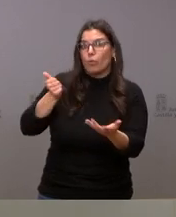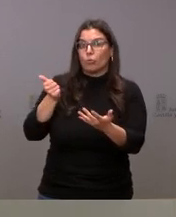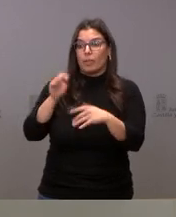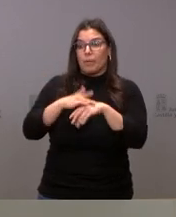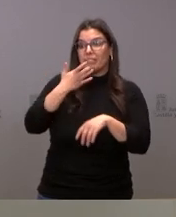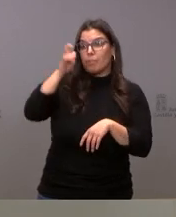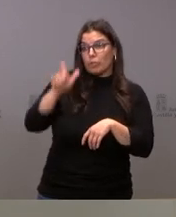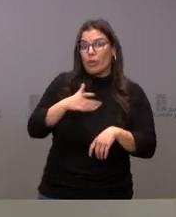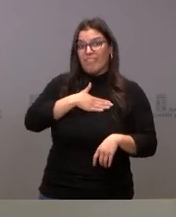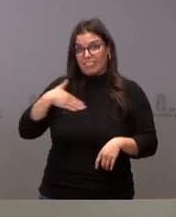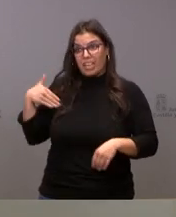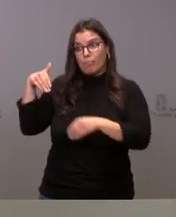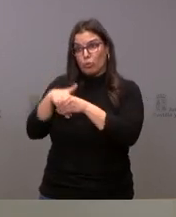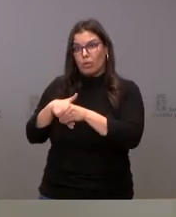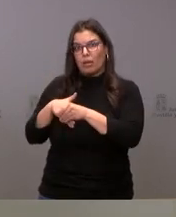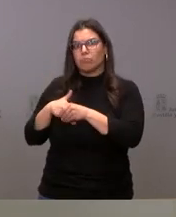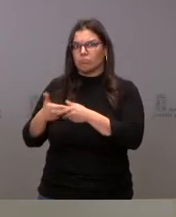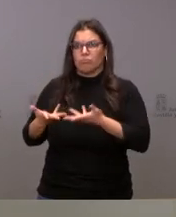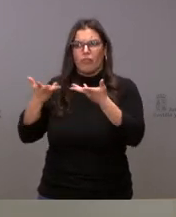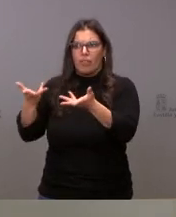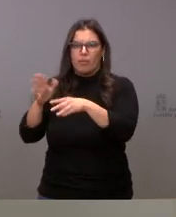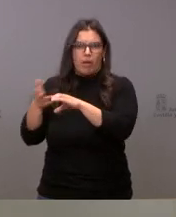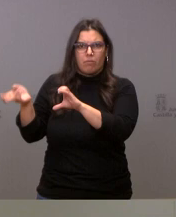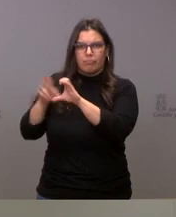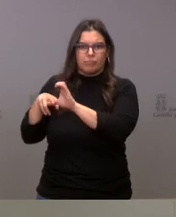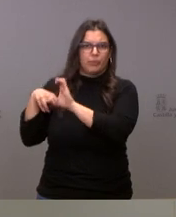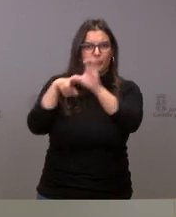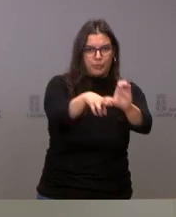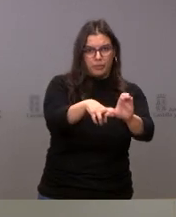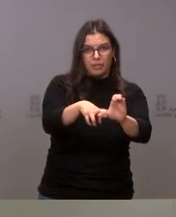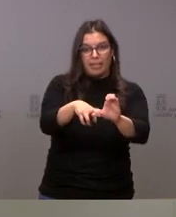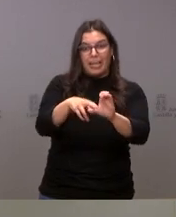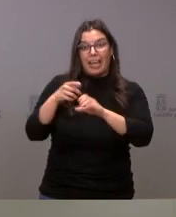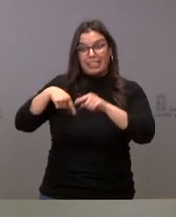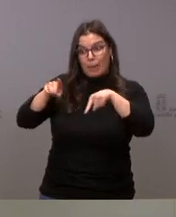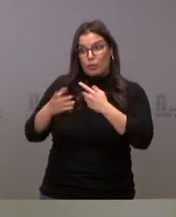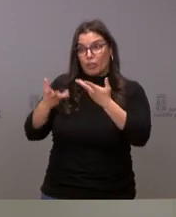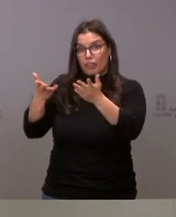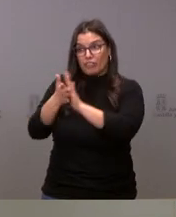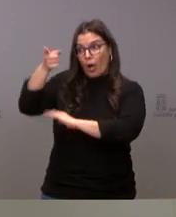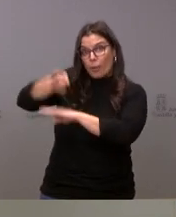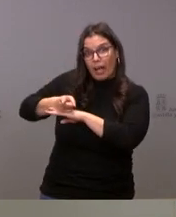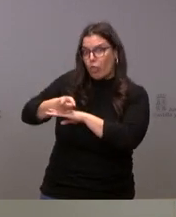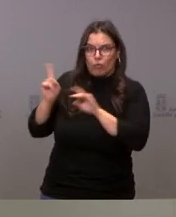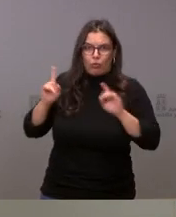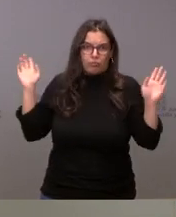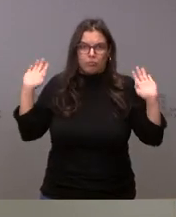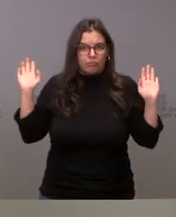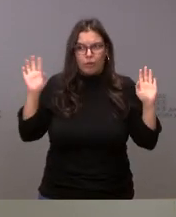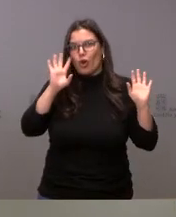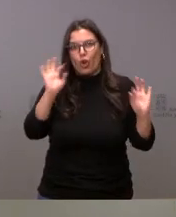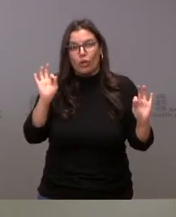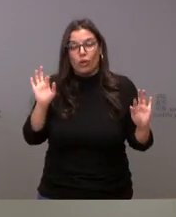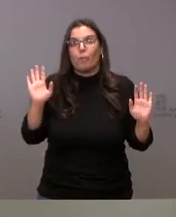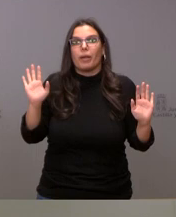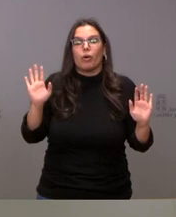ejercitar un derecho lo pueda hacer. El que exista transporte no obliga a nadie a tener que utilizarlo, eso es una cuestión obvia, pero lo